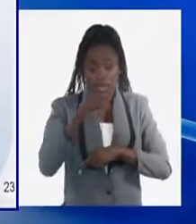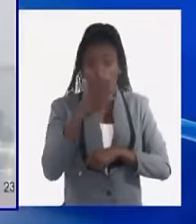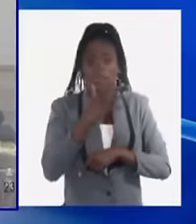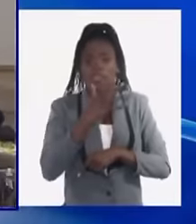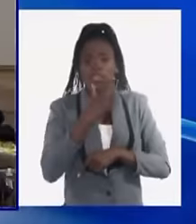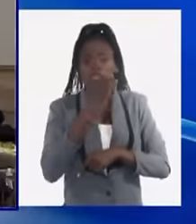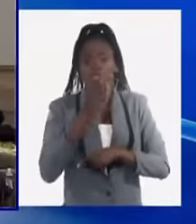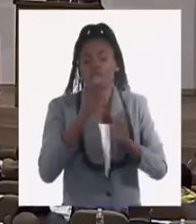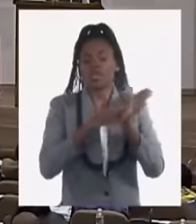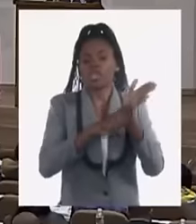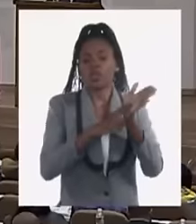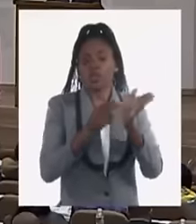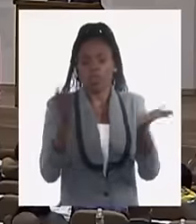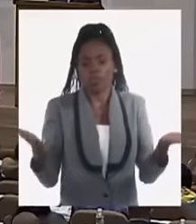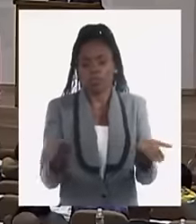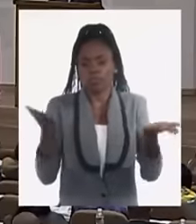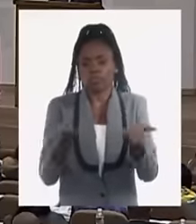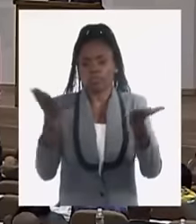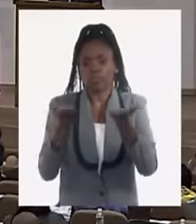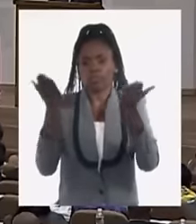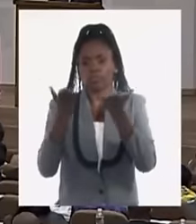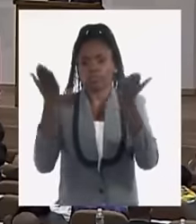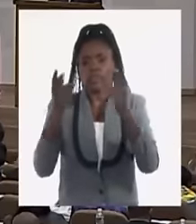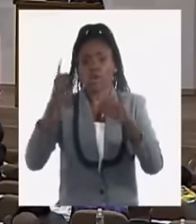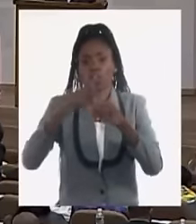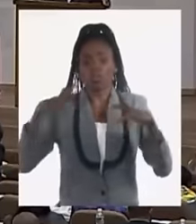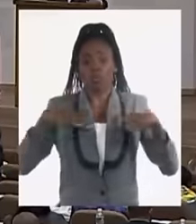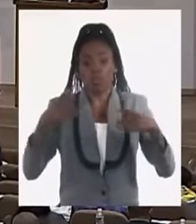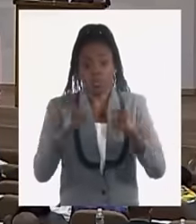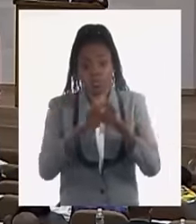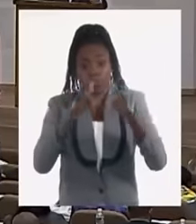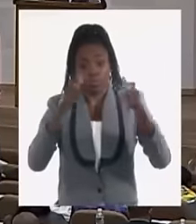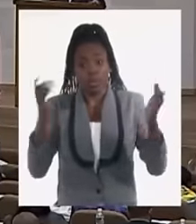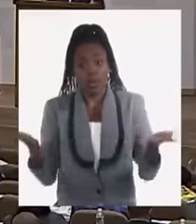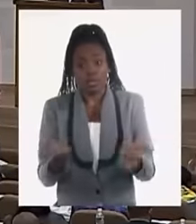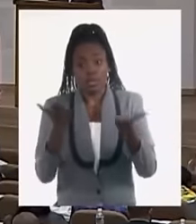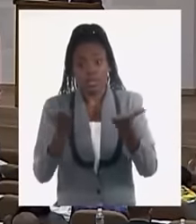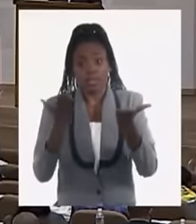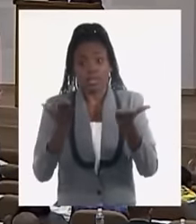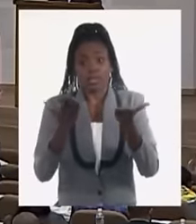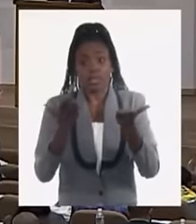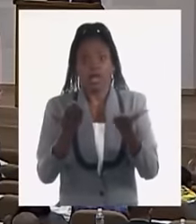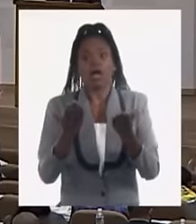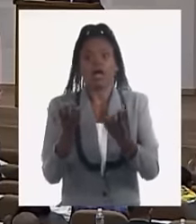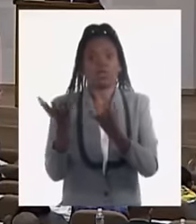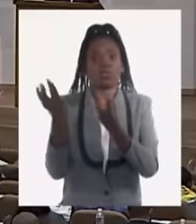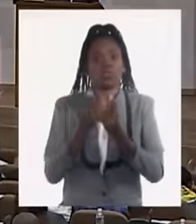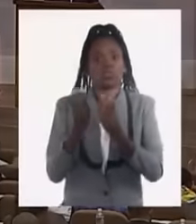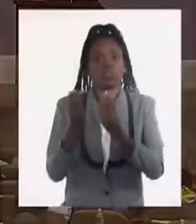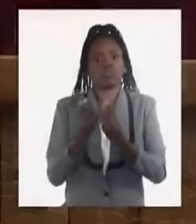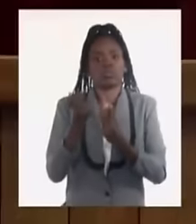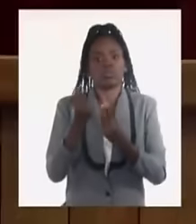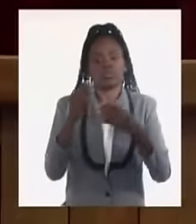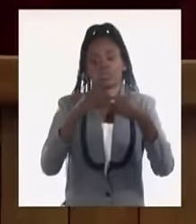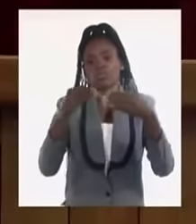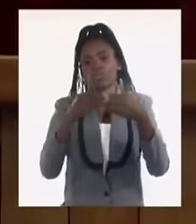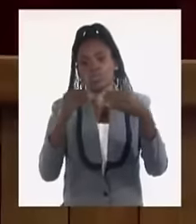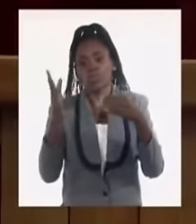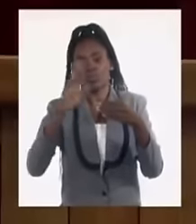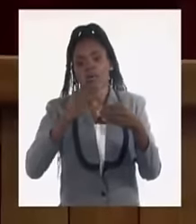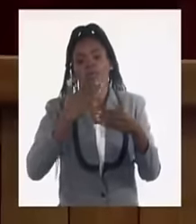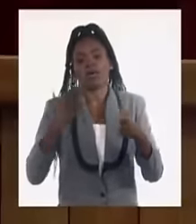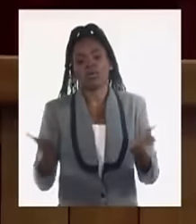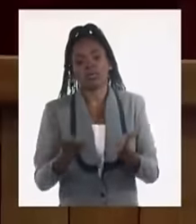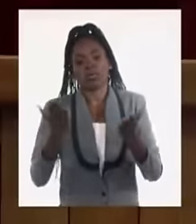economía nacional, porque si el turismo avanza y crece, va arrastrando y va dinamizando el resto de los sectores de la